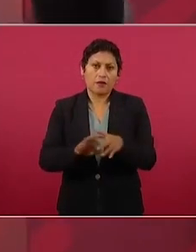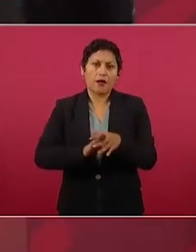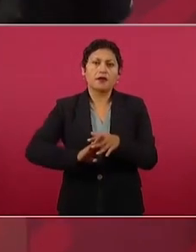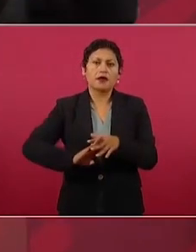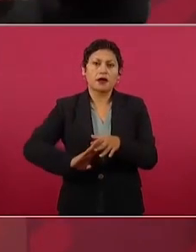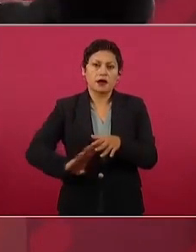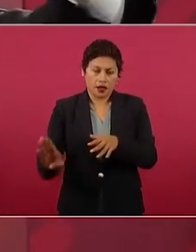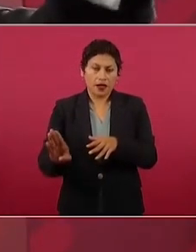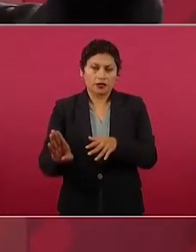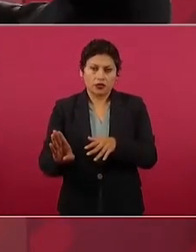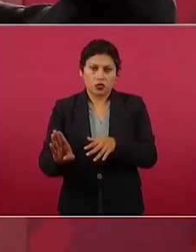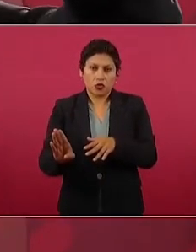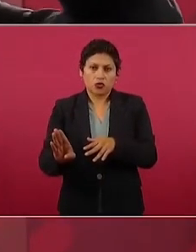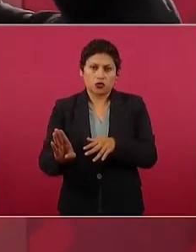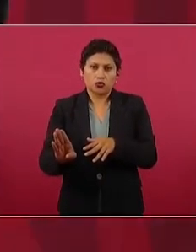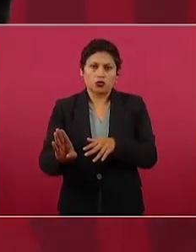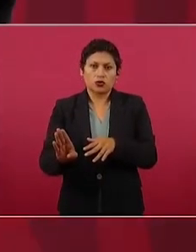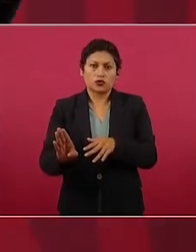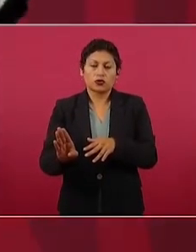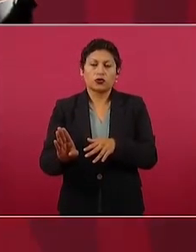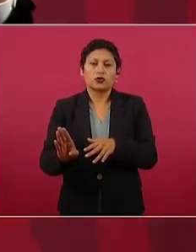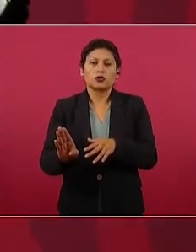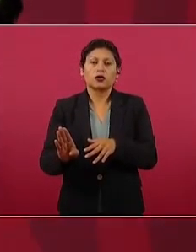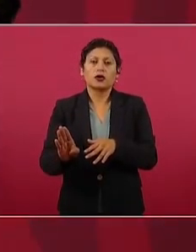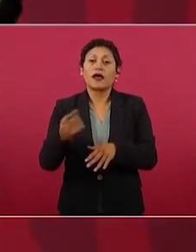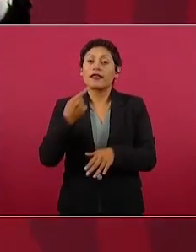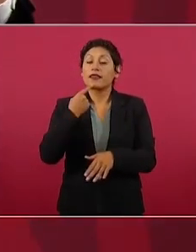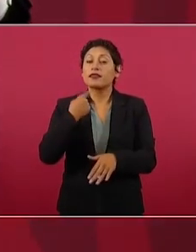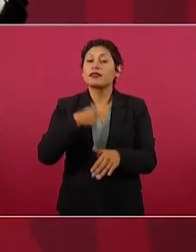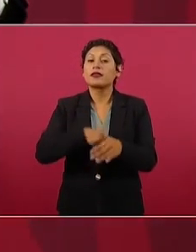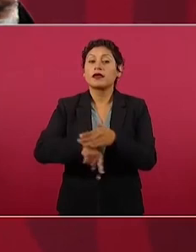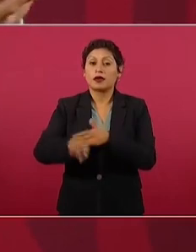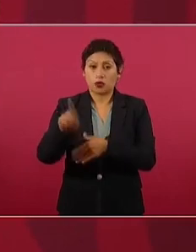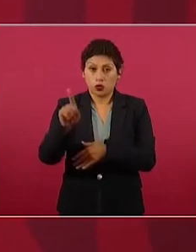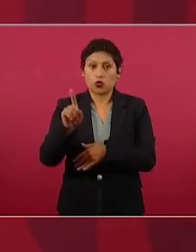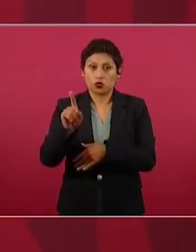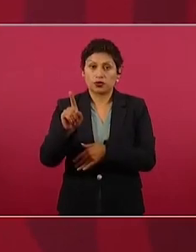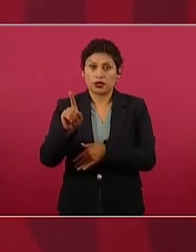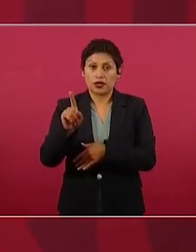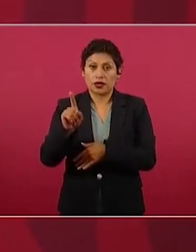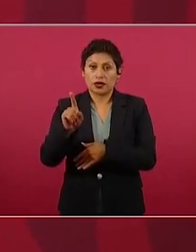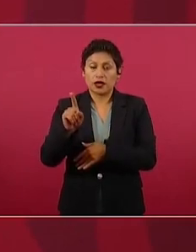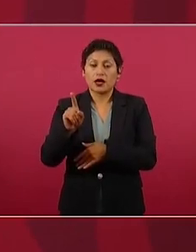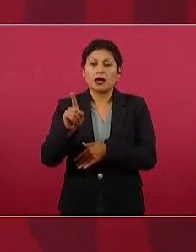denuncia presentada por la fiscalía de Campeche